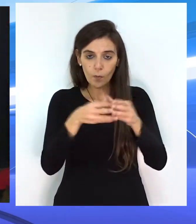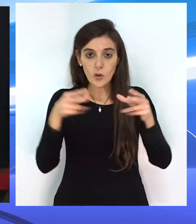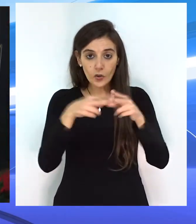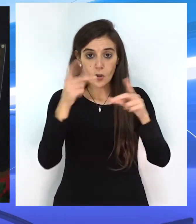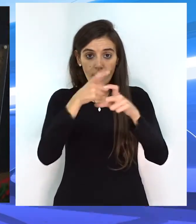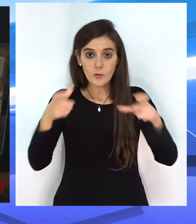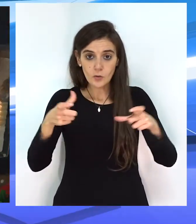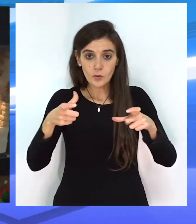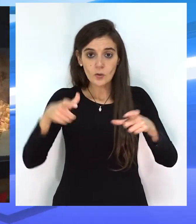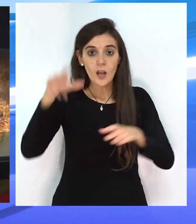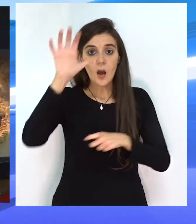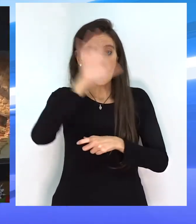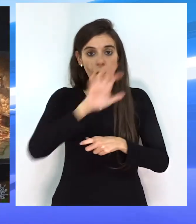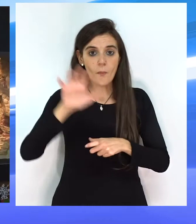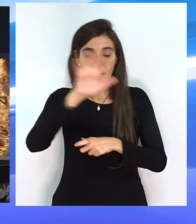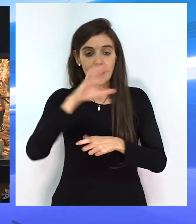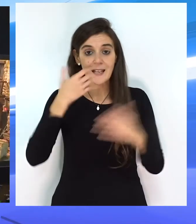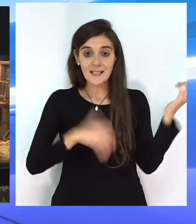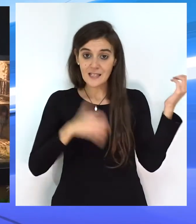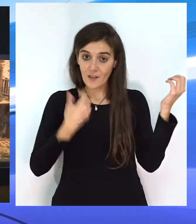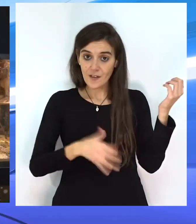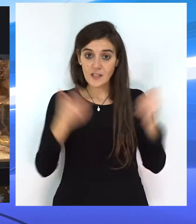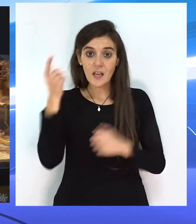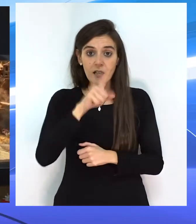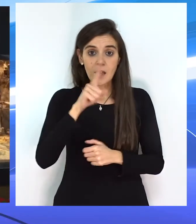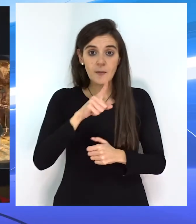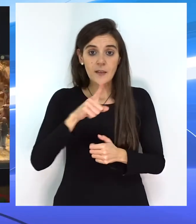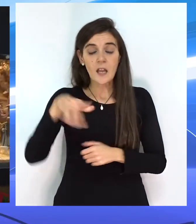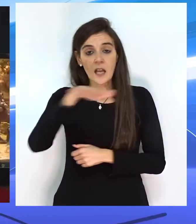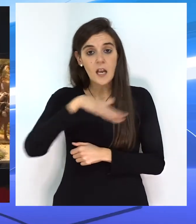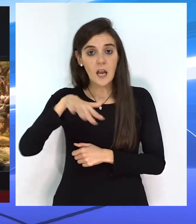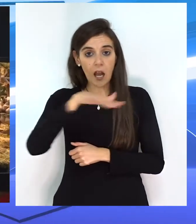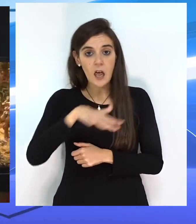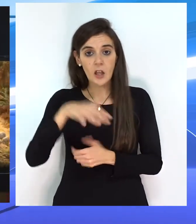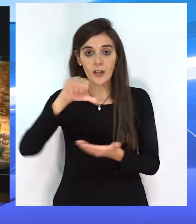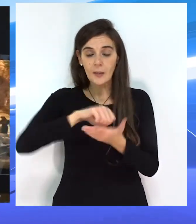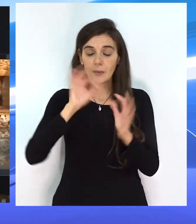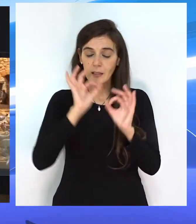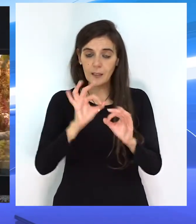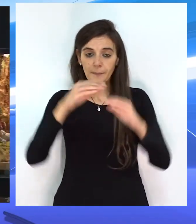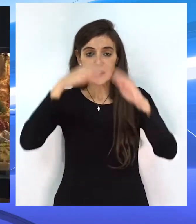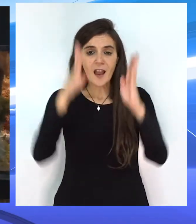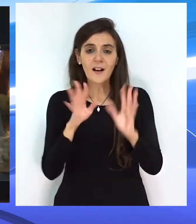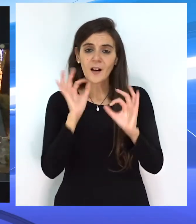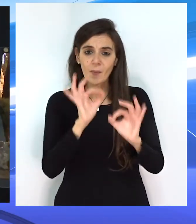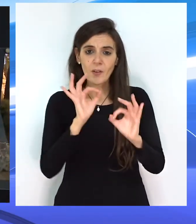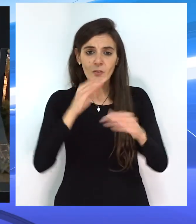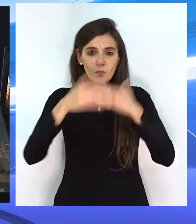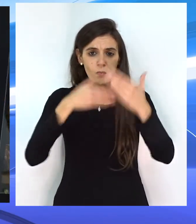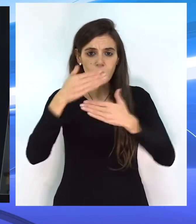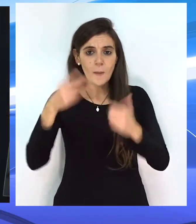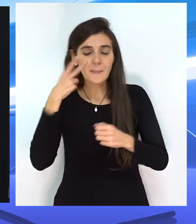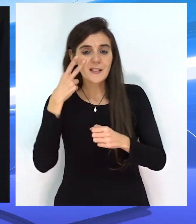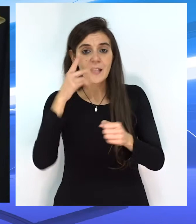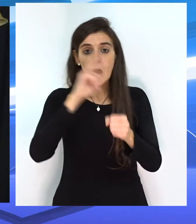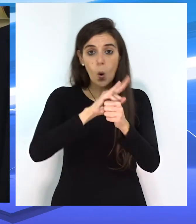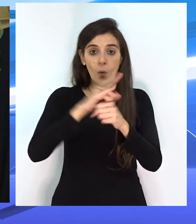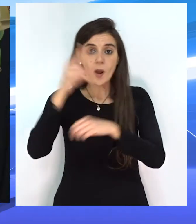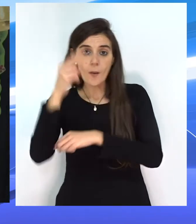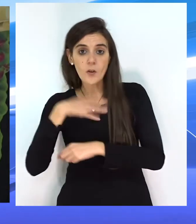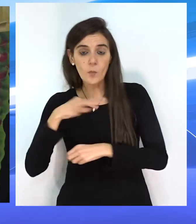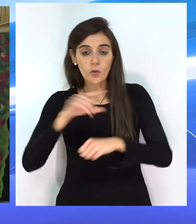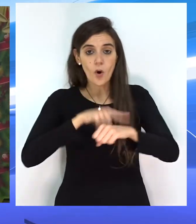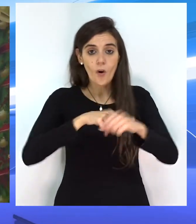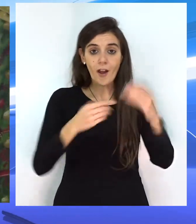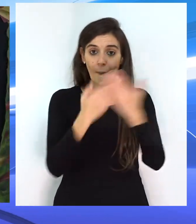socios de varios municipios de la provincia de Sevilla, así como de la capital hispalense. El Belén podrá ser visitado de lunes a